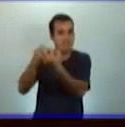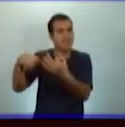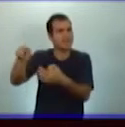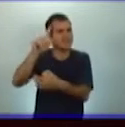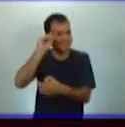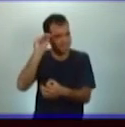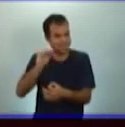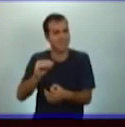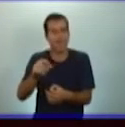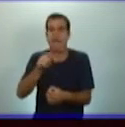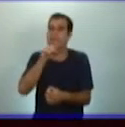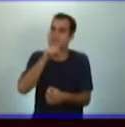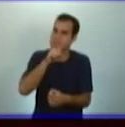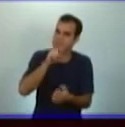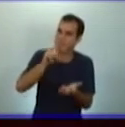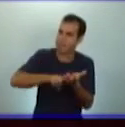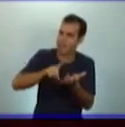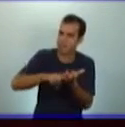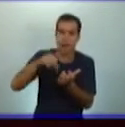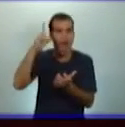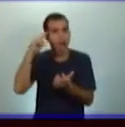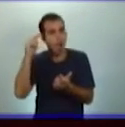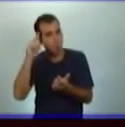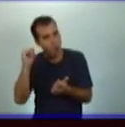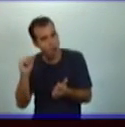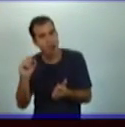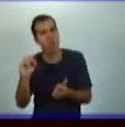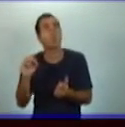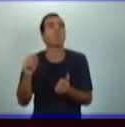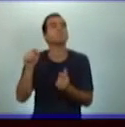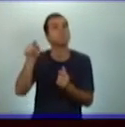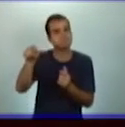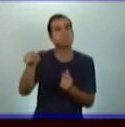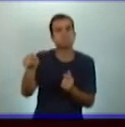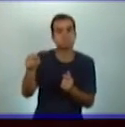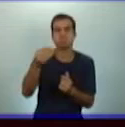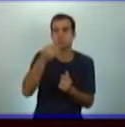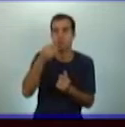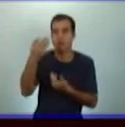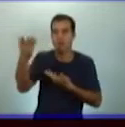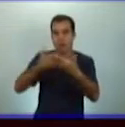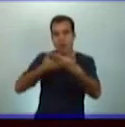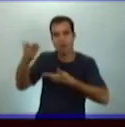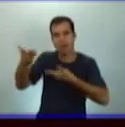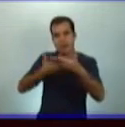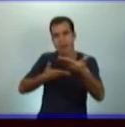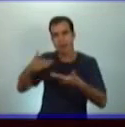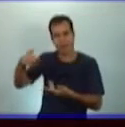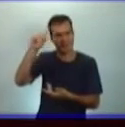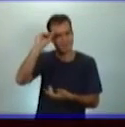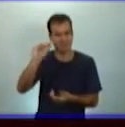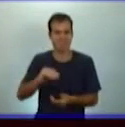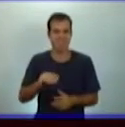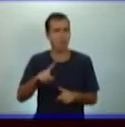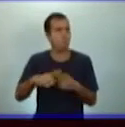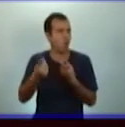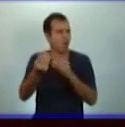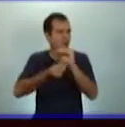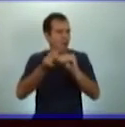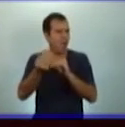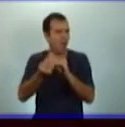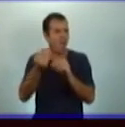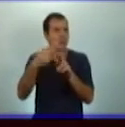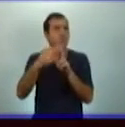mamá, papá, abuelo, tíos, que convivan con nosotros, deben acordarse